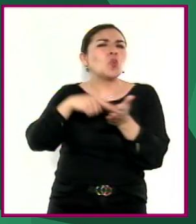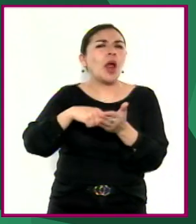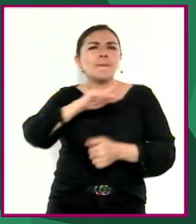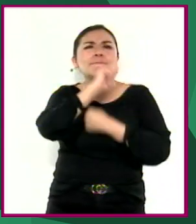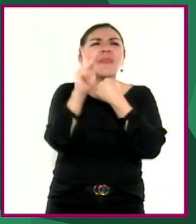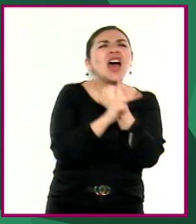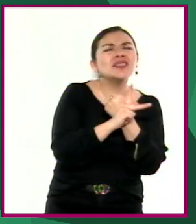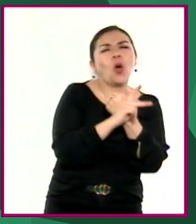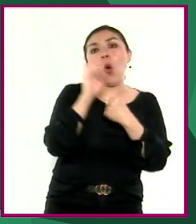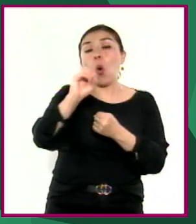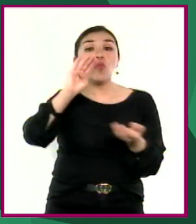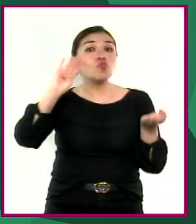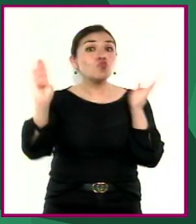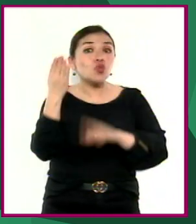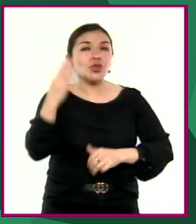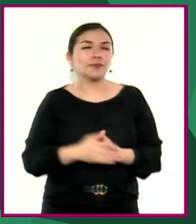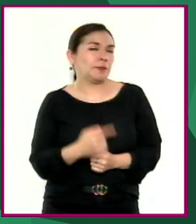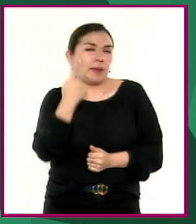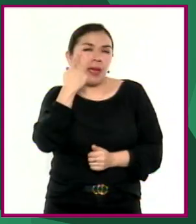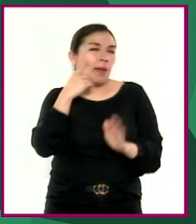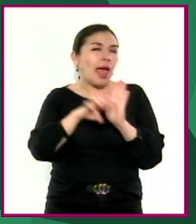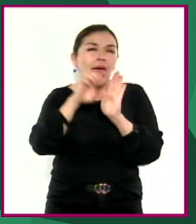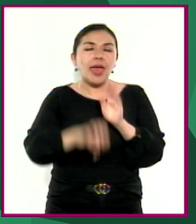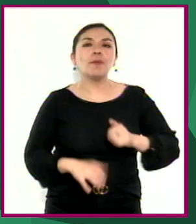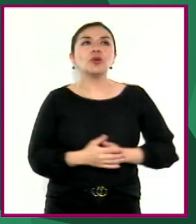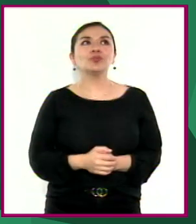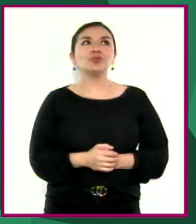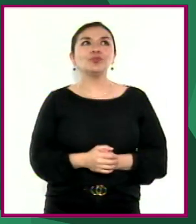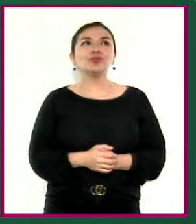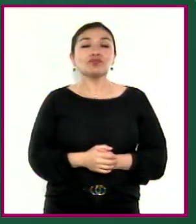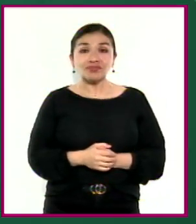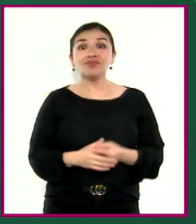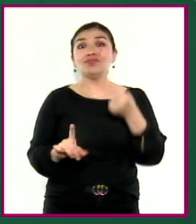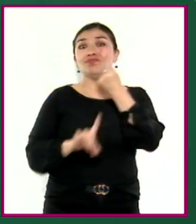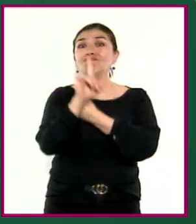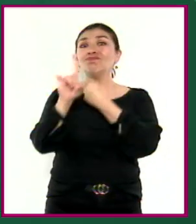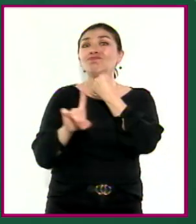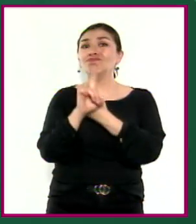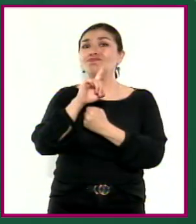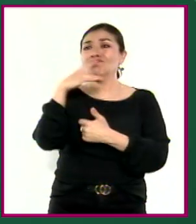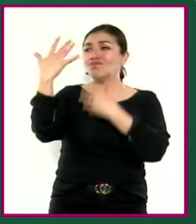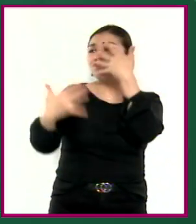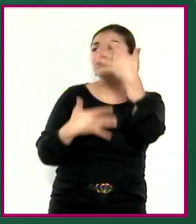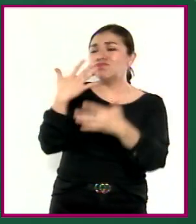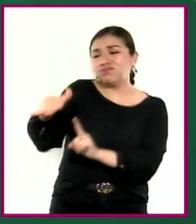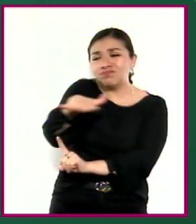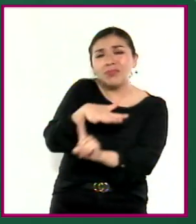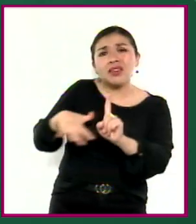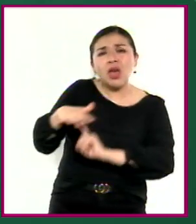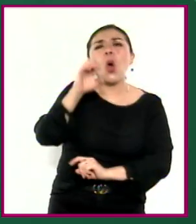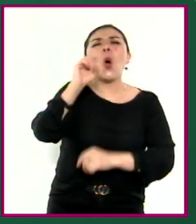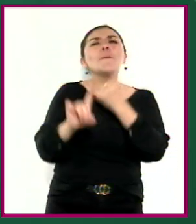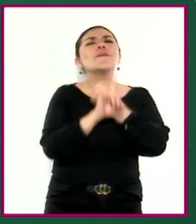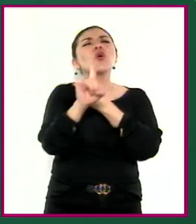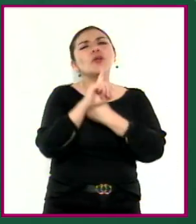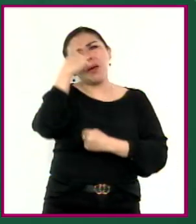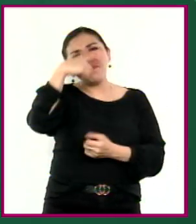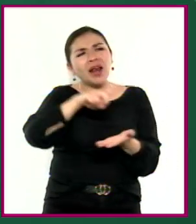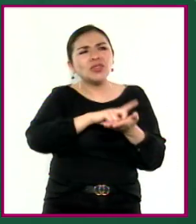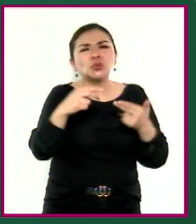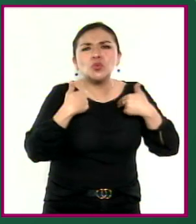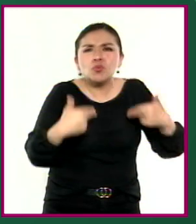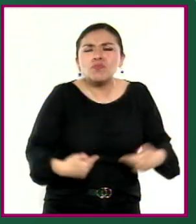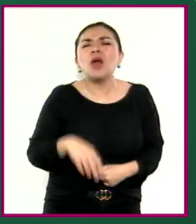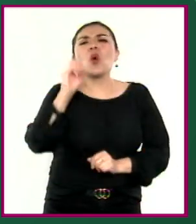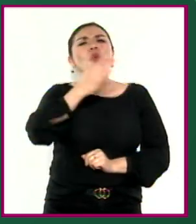localidad, del país y del mundo, como por ejemplo, la crisis ambiental o problemas relacionados con los derechos